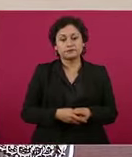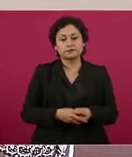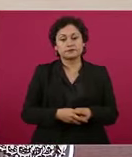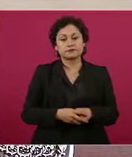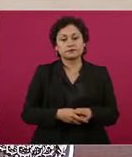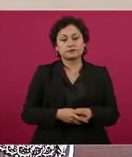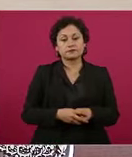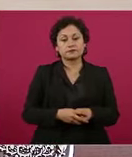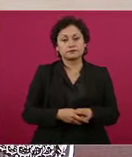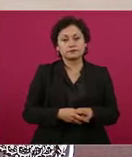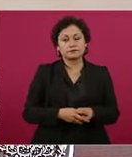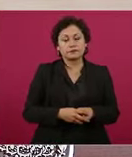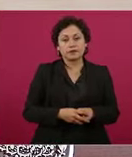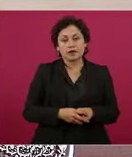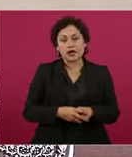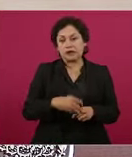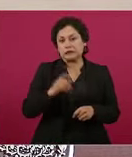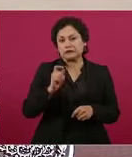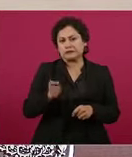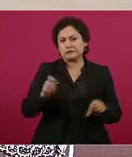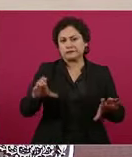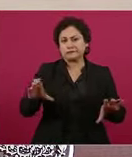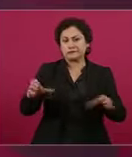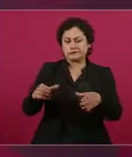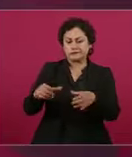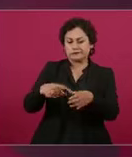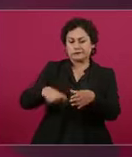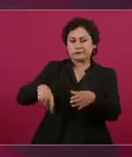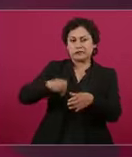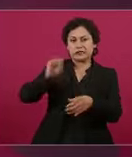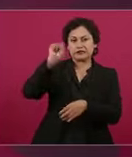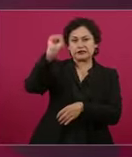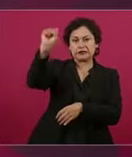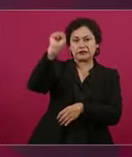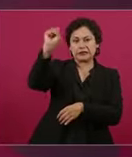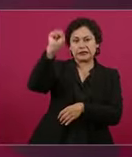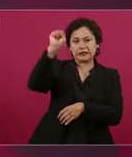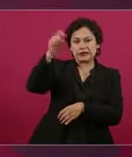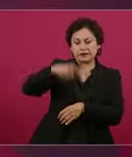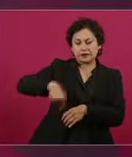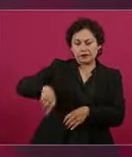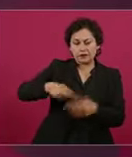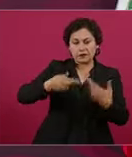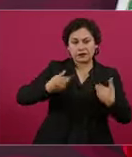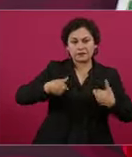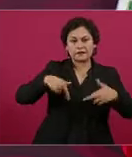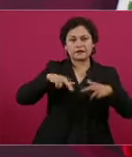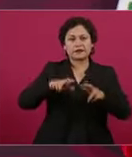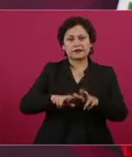del sindicato vendieran algunos bienes y la marca